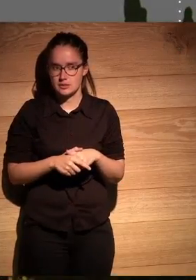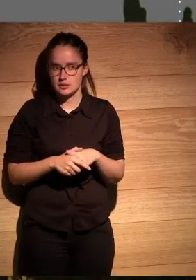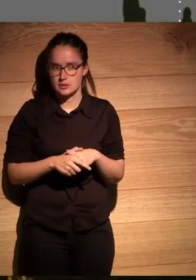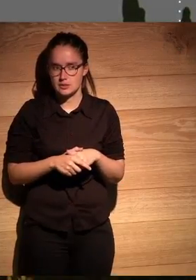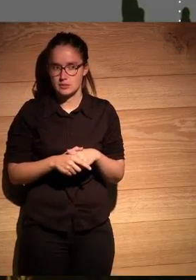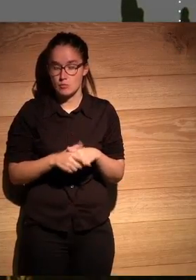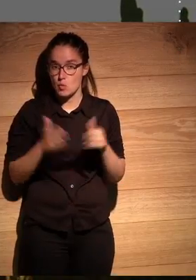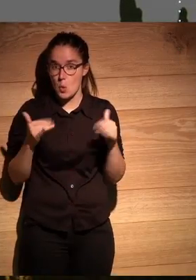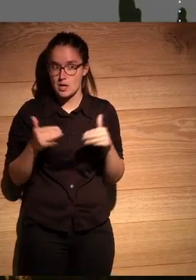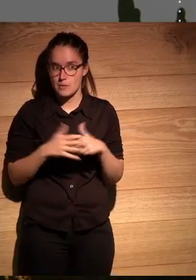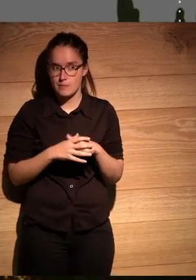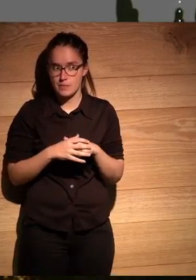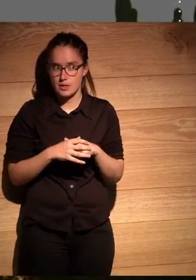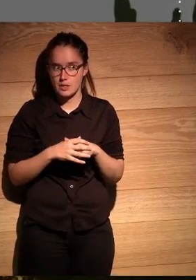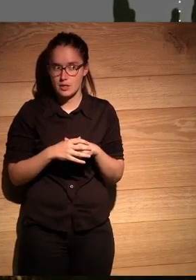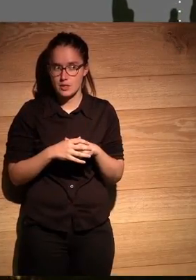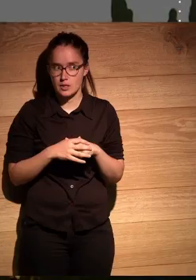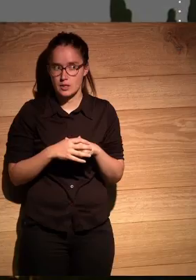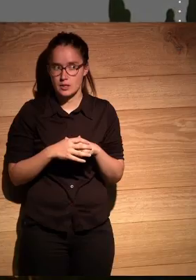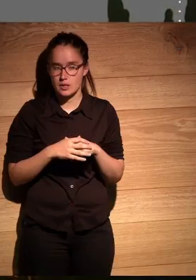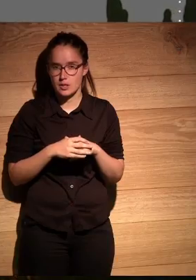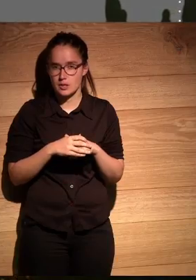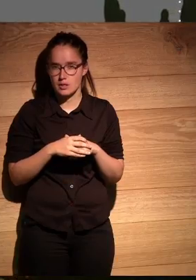¿no hay sonido? ¿sola?